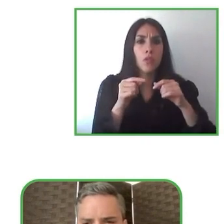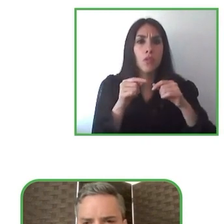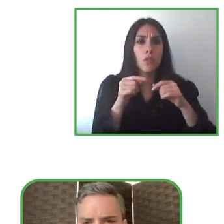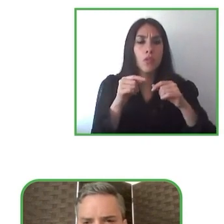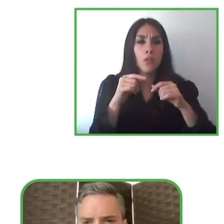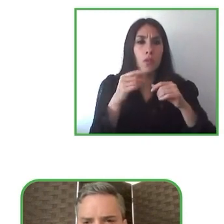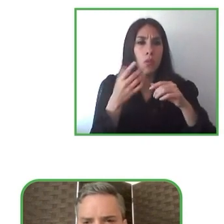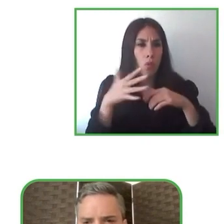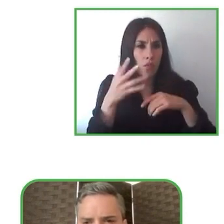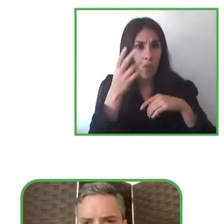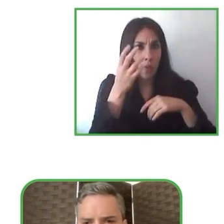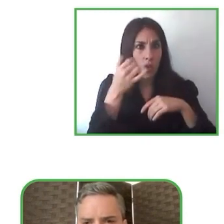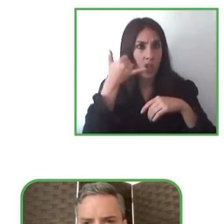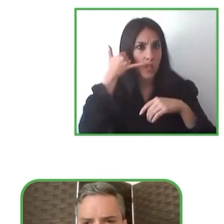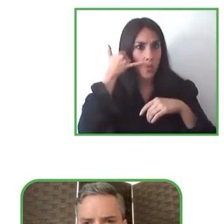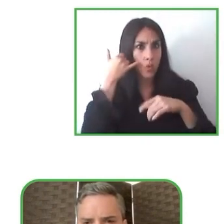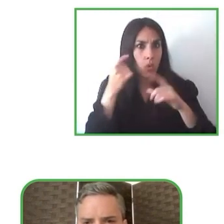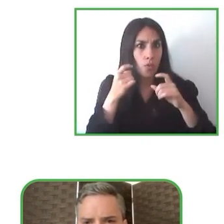proyectos